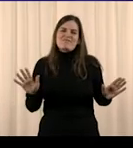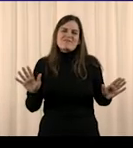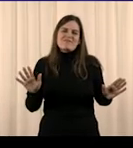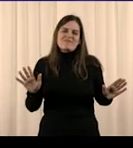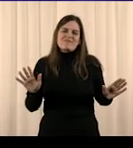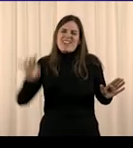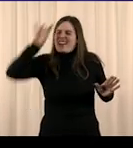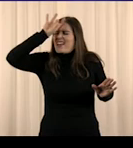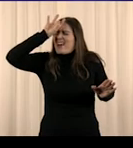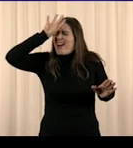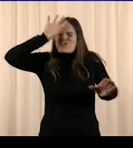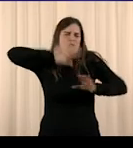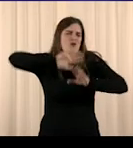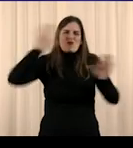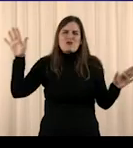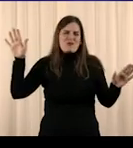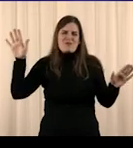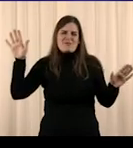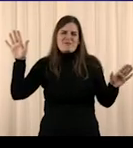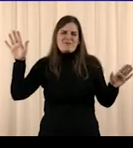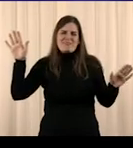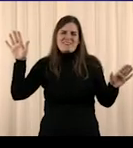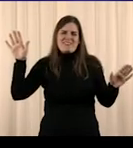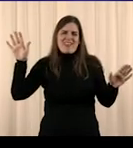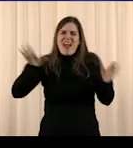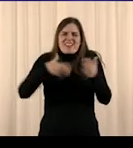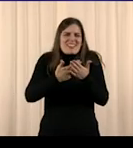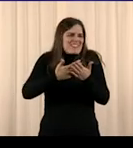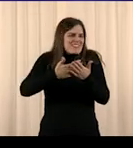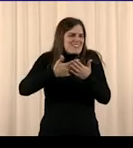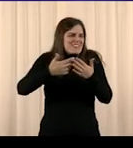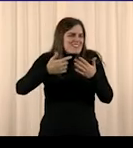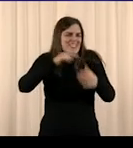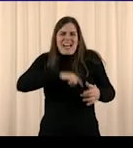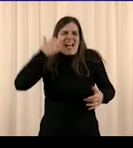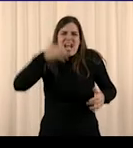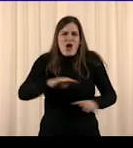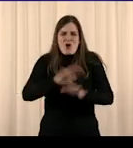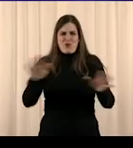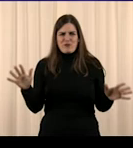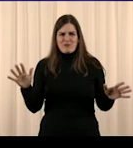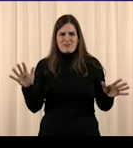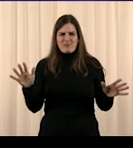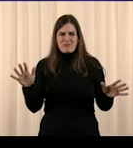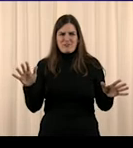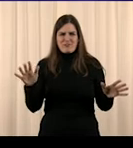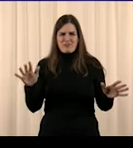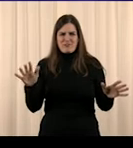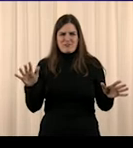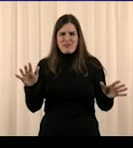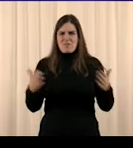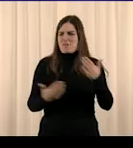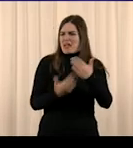Increíble de verdad. Algo contra todo pronóstico. Cada día que estamos vivos va